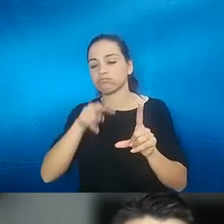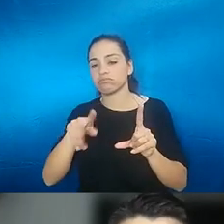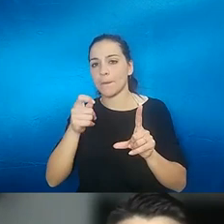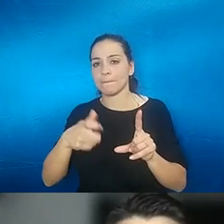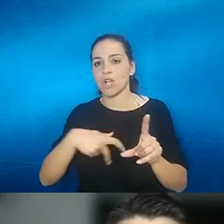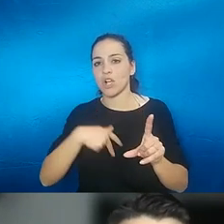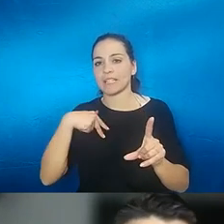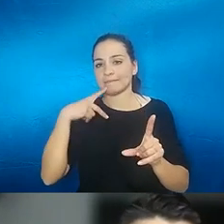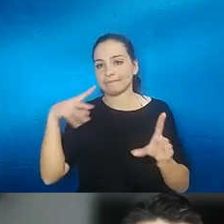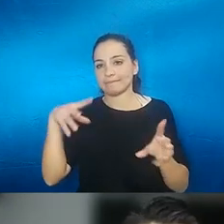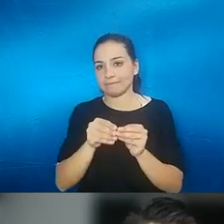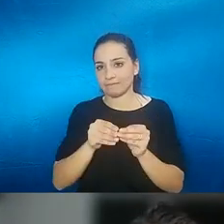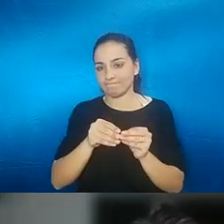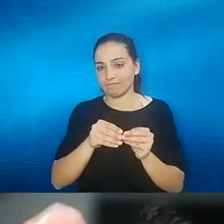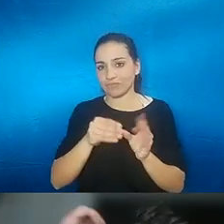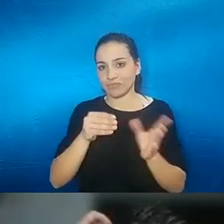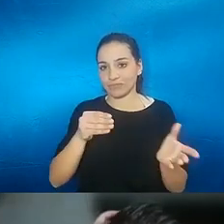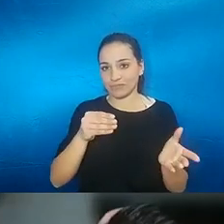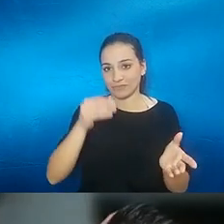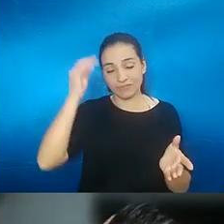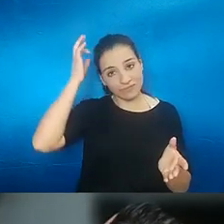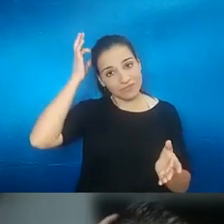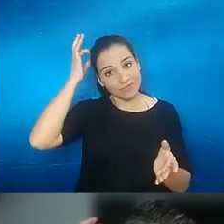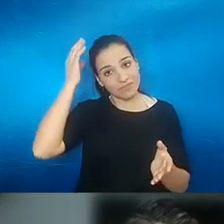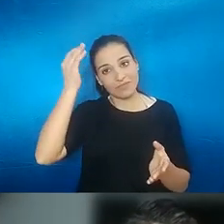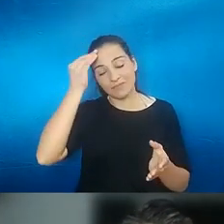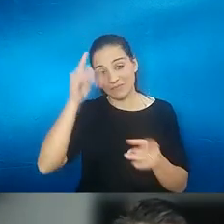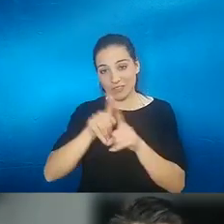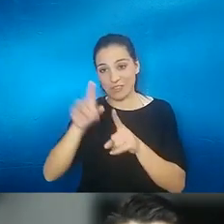a grandes rasgos también le pasará lo mismo a Santiago